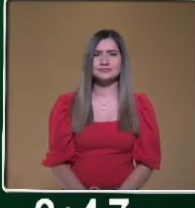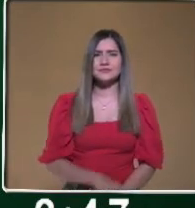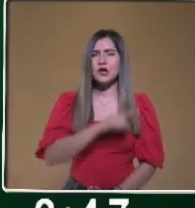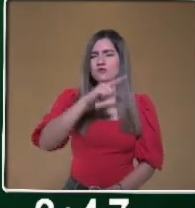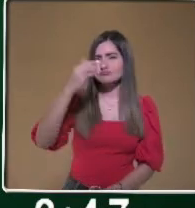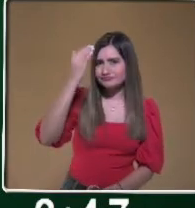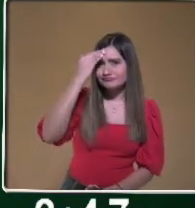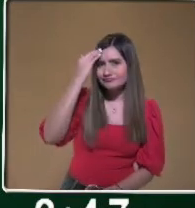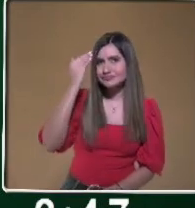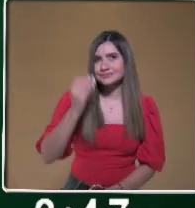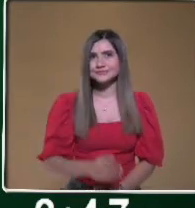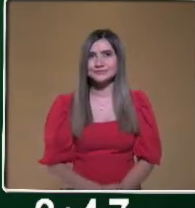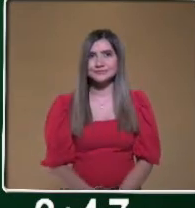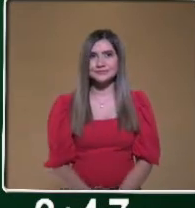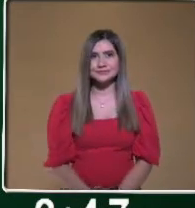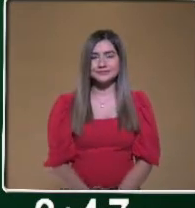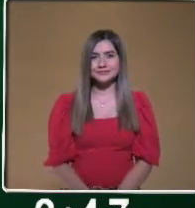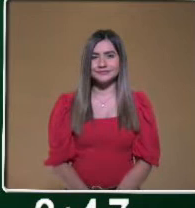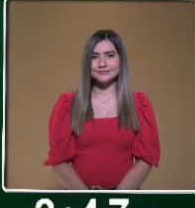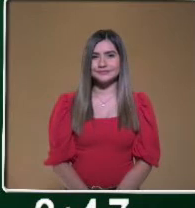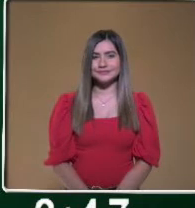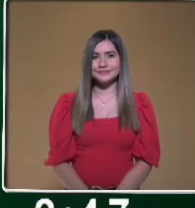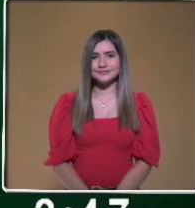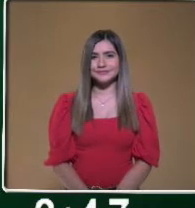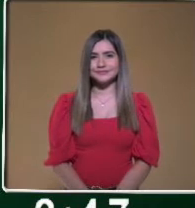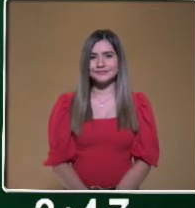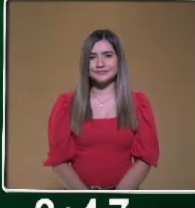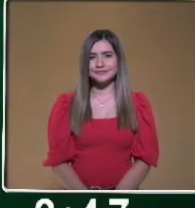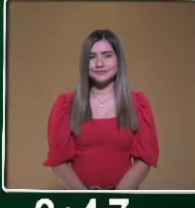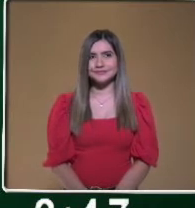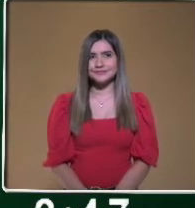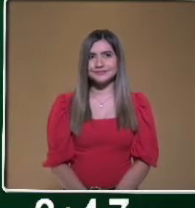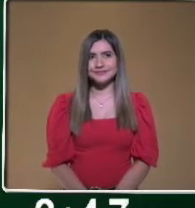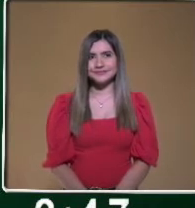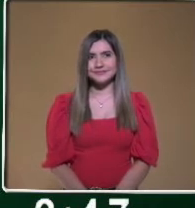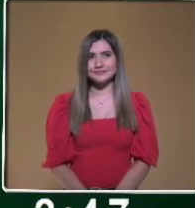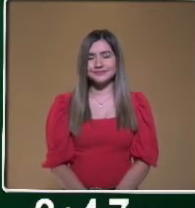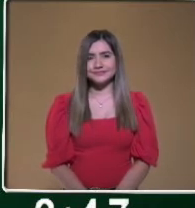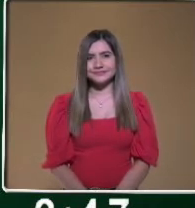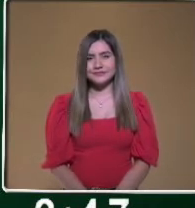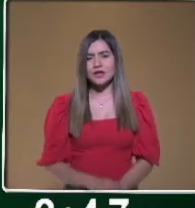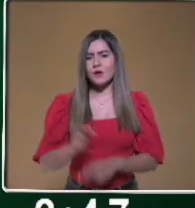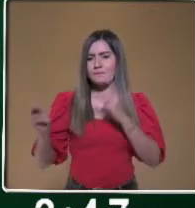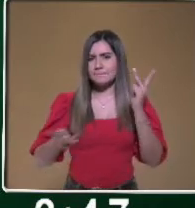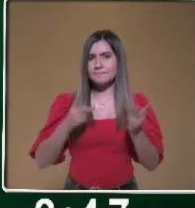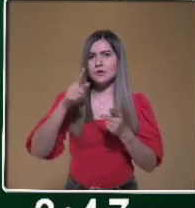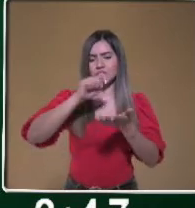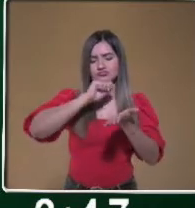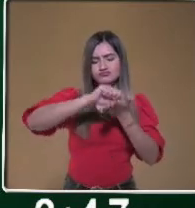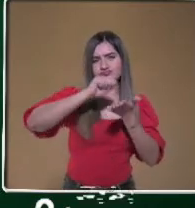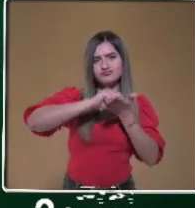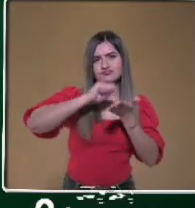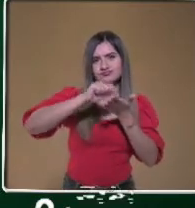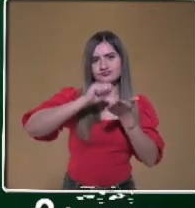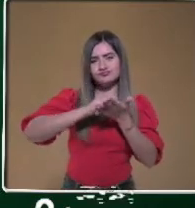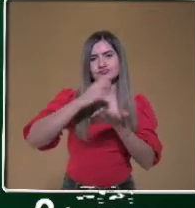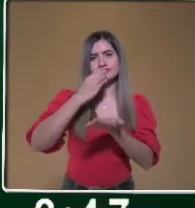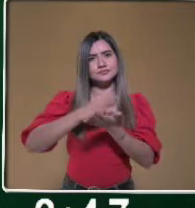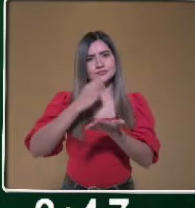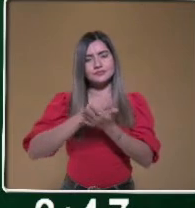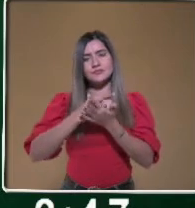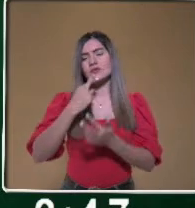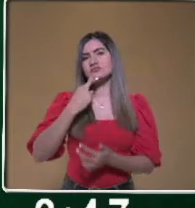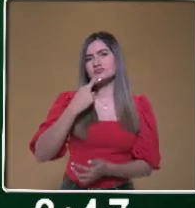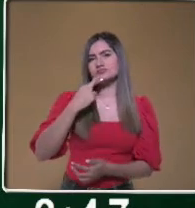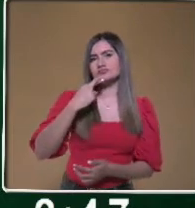conoces. De preferencia estas preguntas, escríbelas en tu libreta para que las vayas respondiendo en el